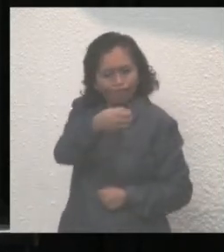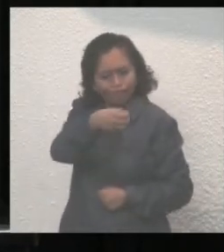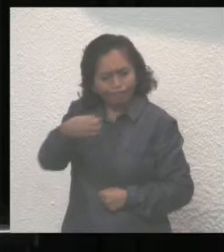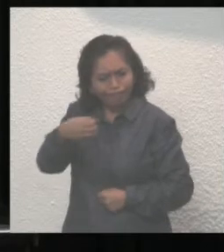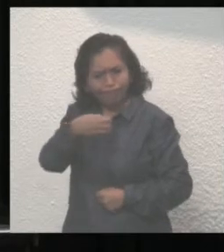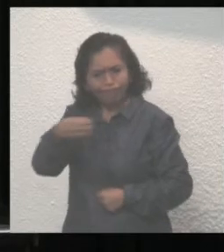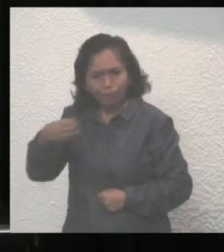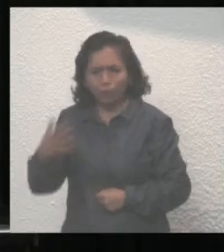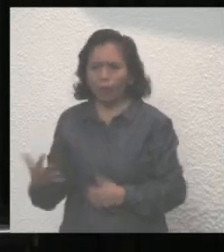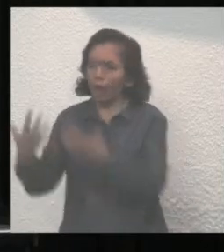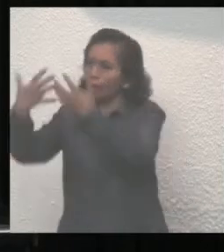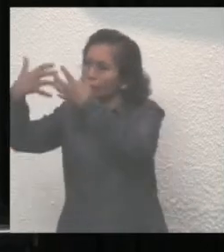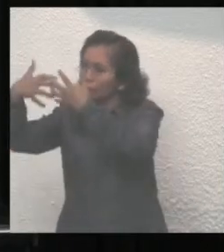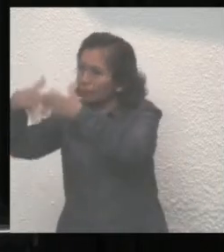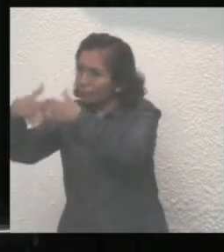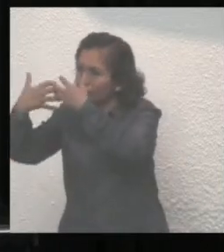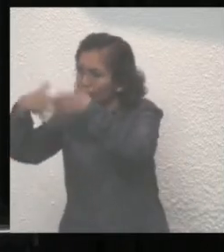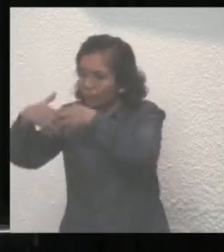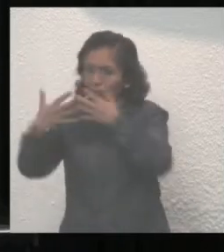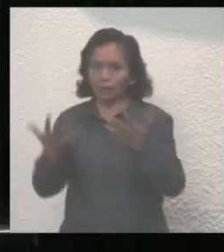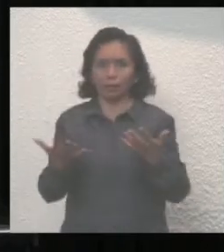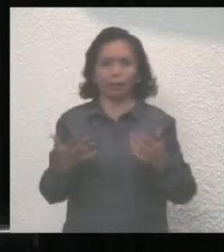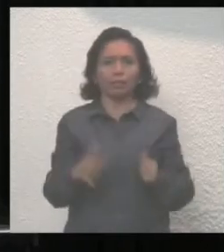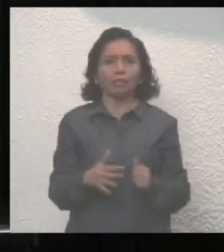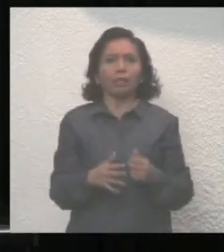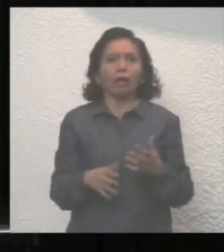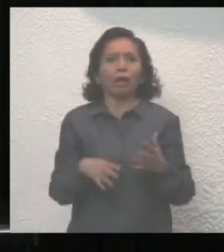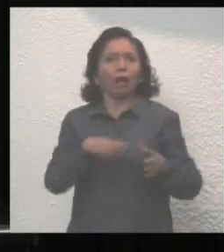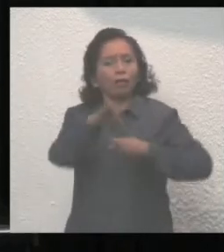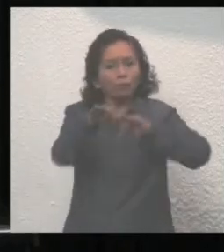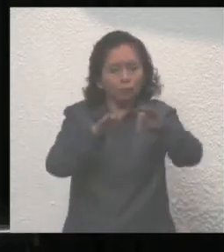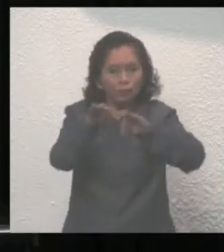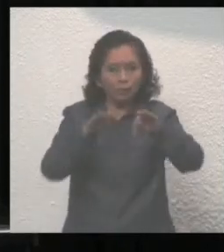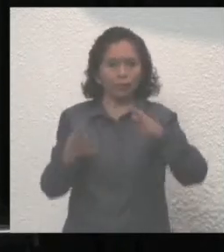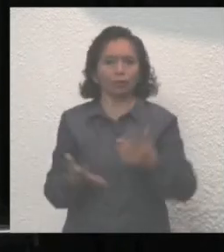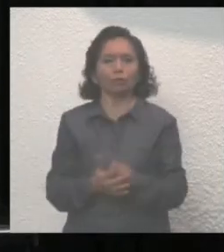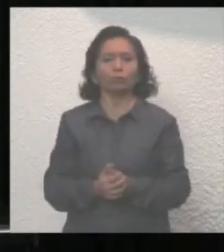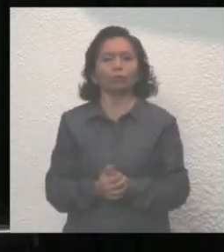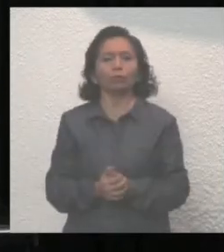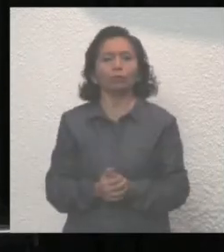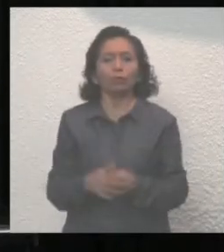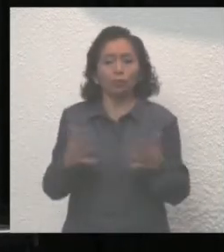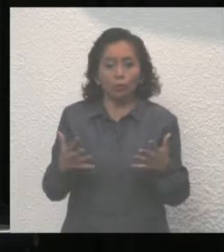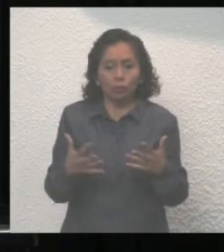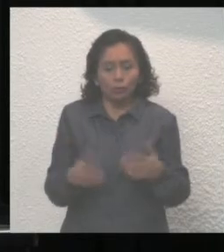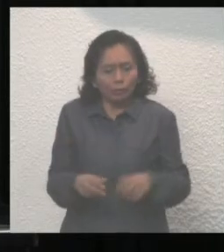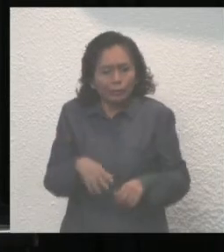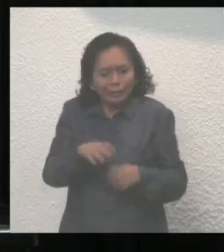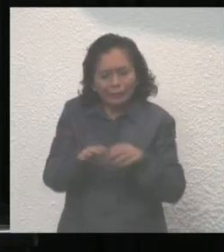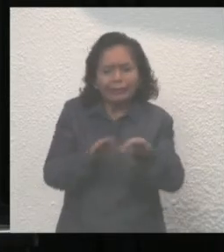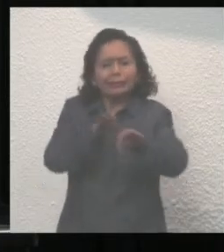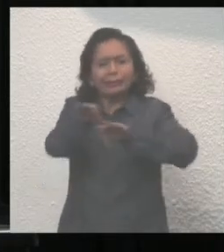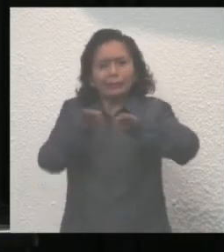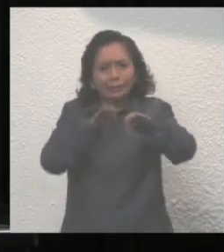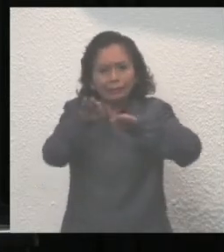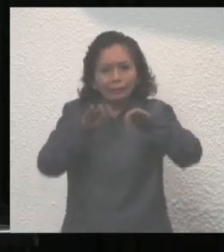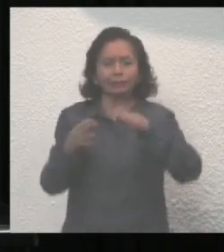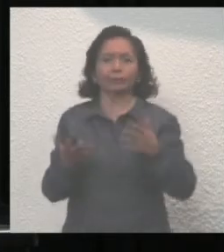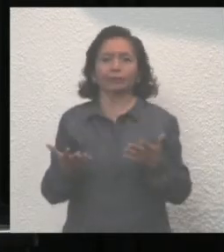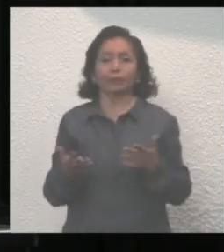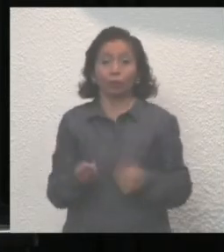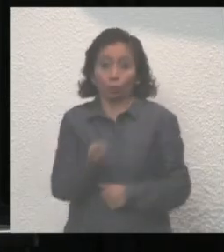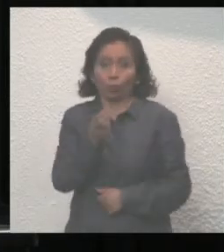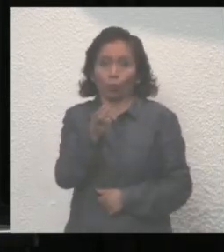cámaras empresariales a la iniciativa privada al pequeño y micro empresario y también